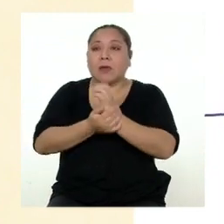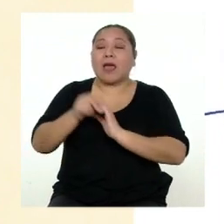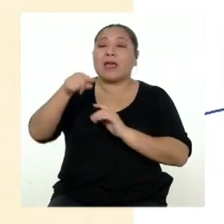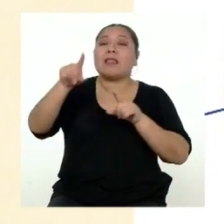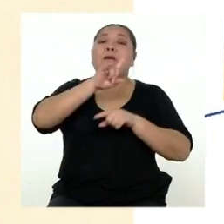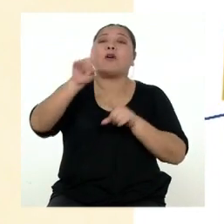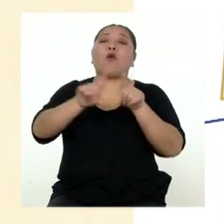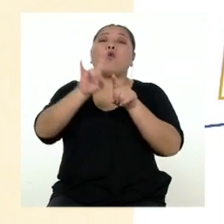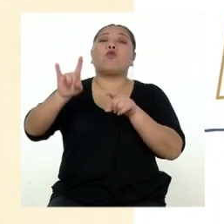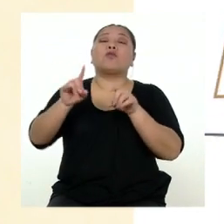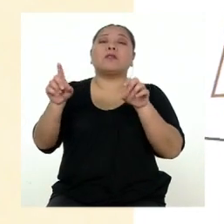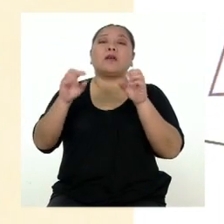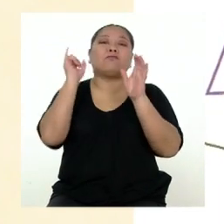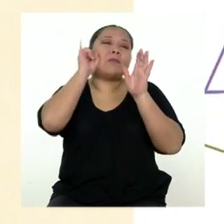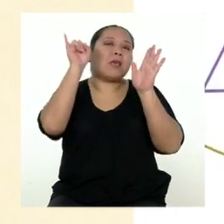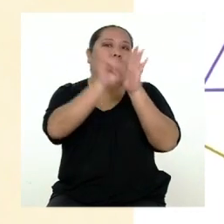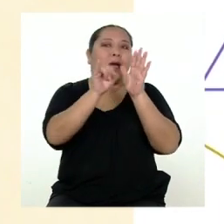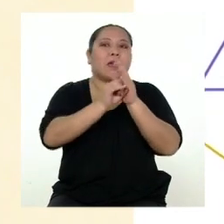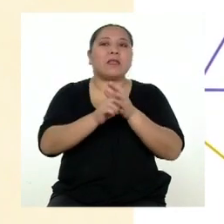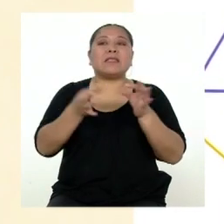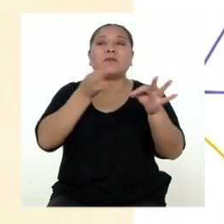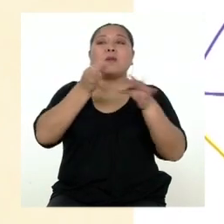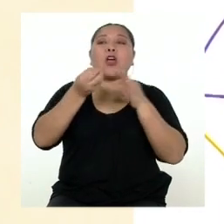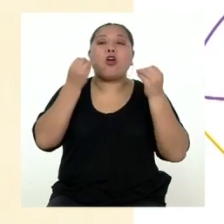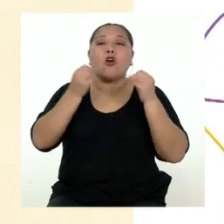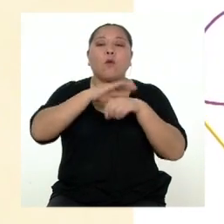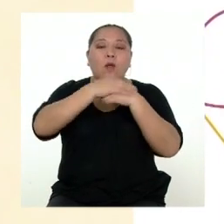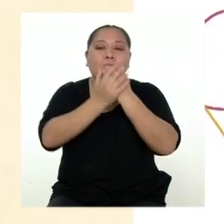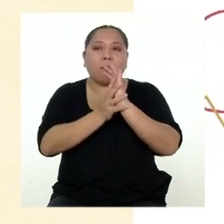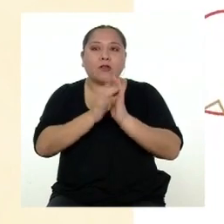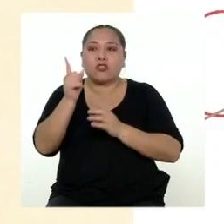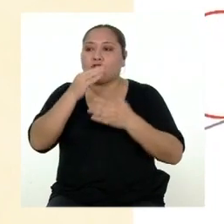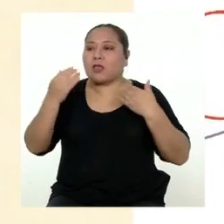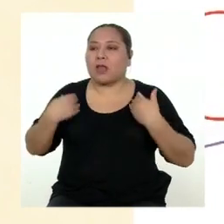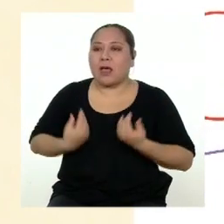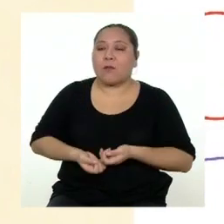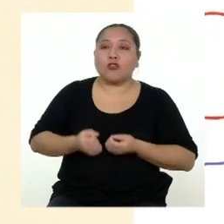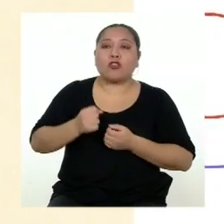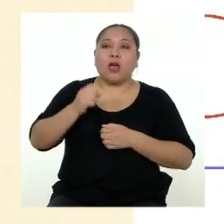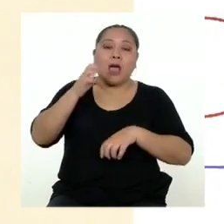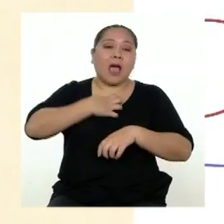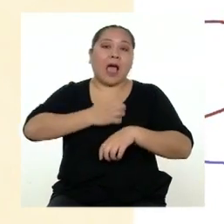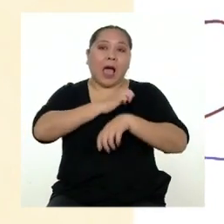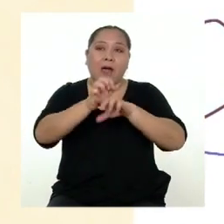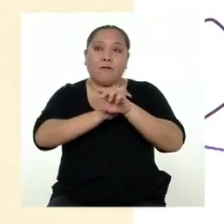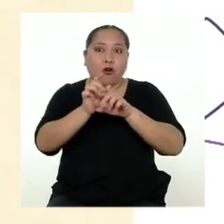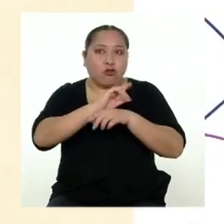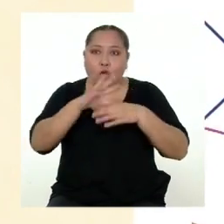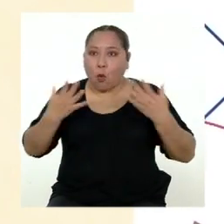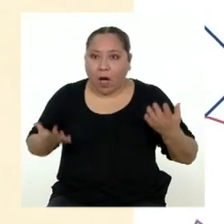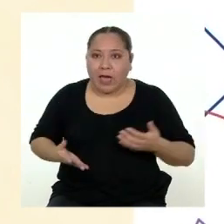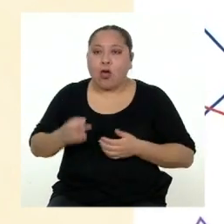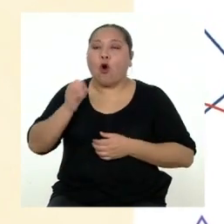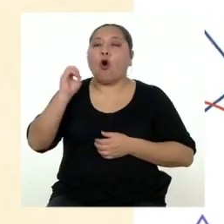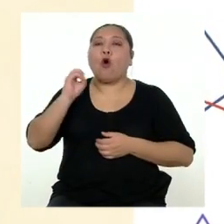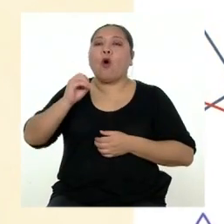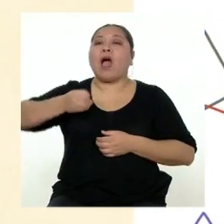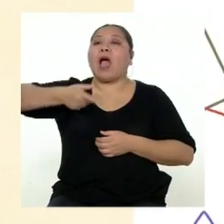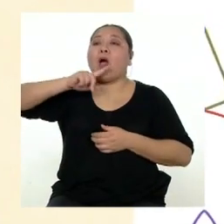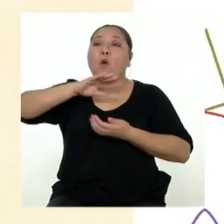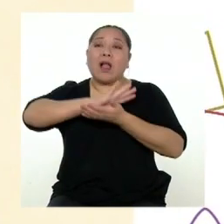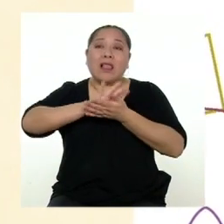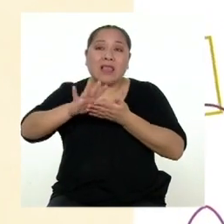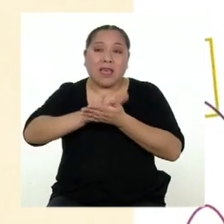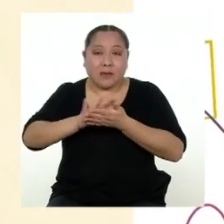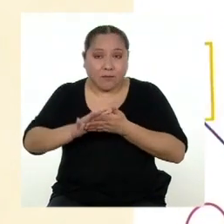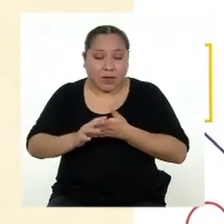ilustraciones y nos explica cómo lavar nuestras manos si no tenemos jabón o agua limpia y segura. ¡Las alternativas son geniales! Con estos